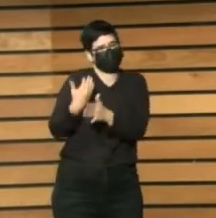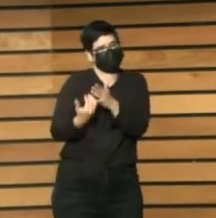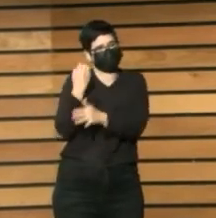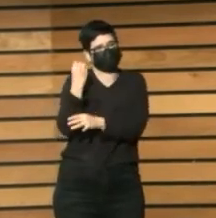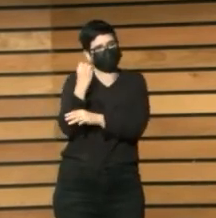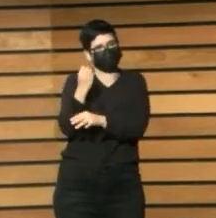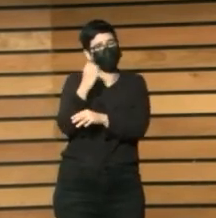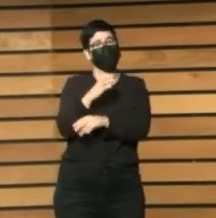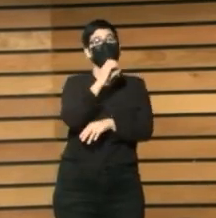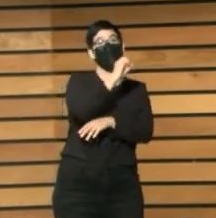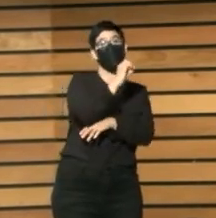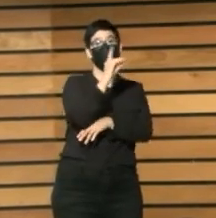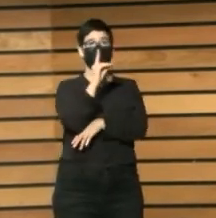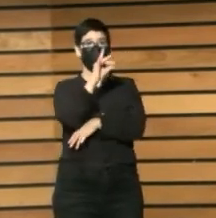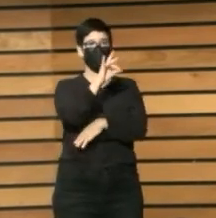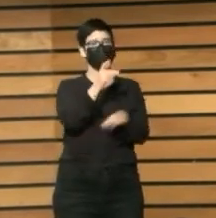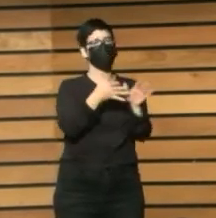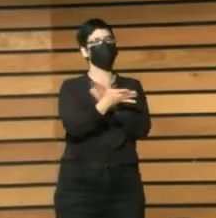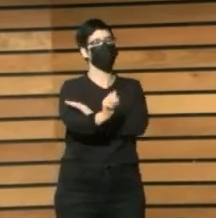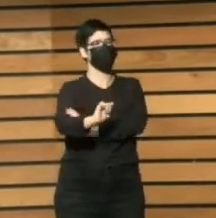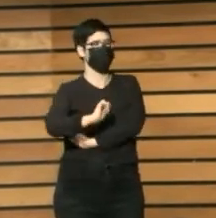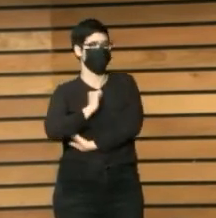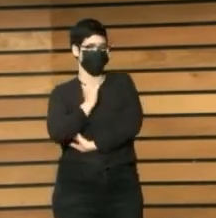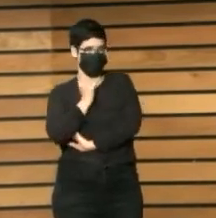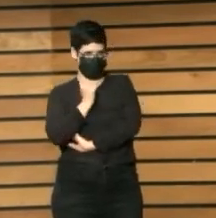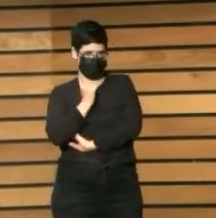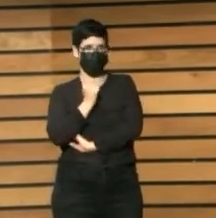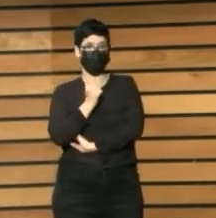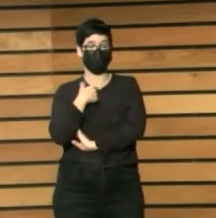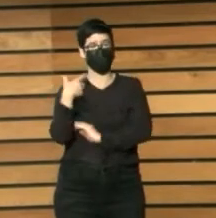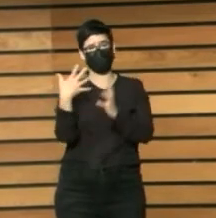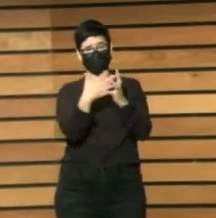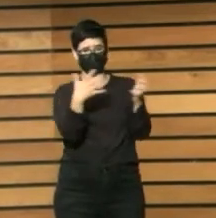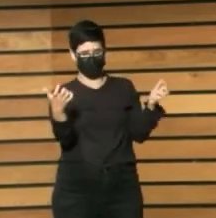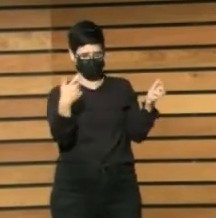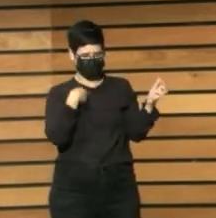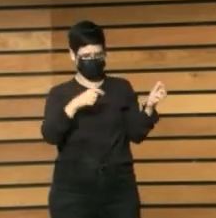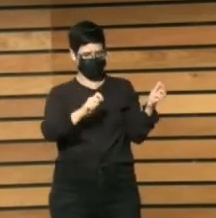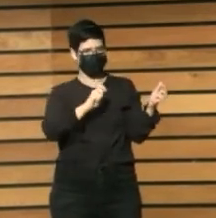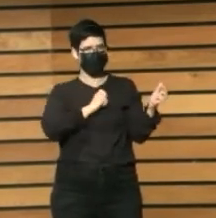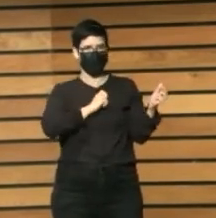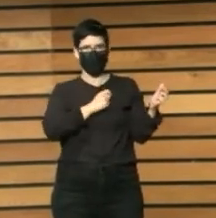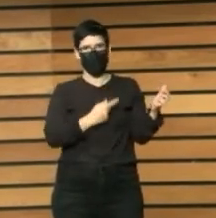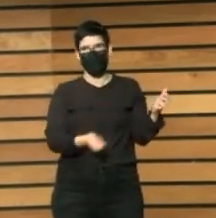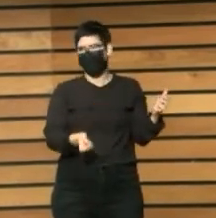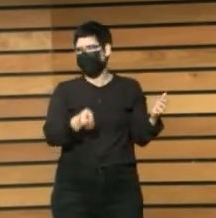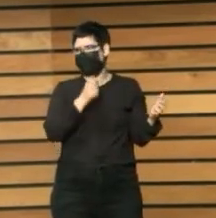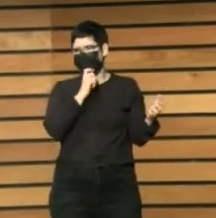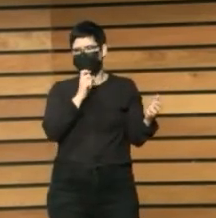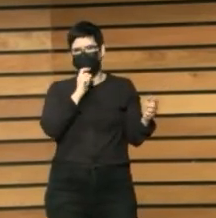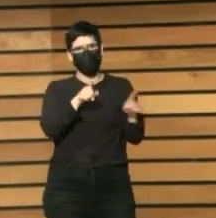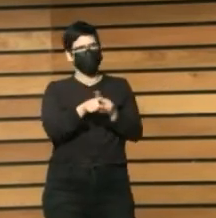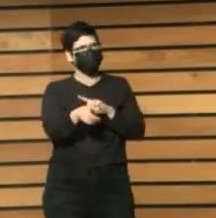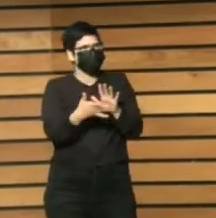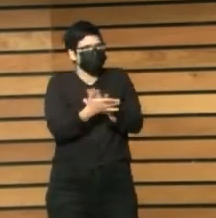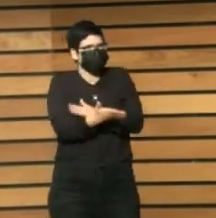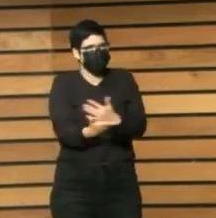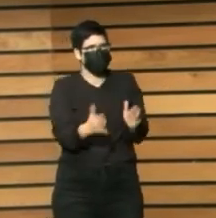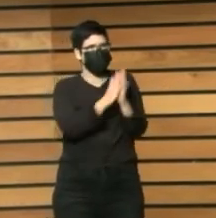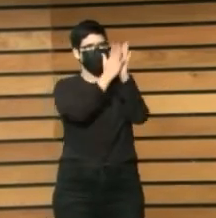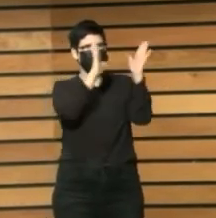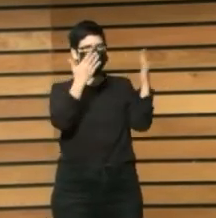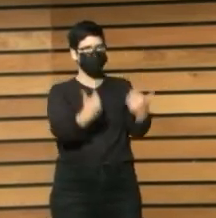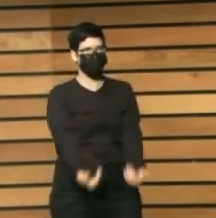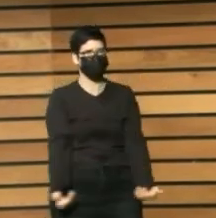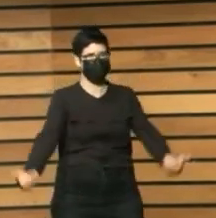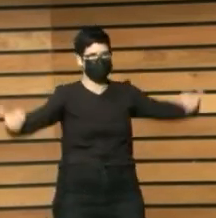representan una oportunidad en este sentido. Y yo cuando digo estas frases me duele bastante la espalda porque pienso que vaya peso llevamos las bibliotecas y tenemos que hacer